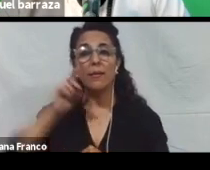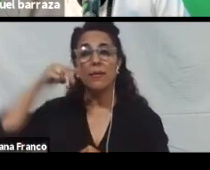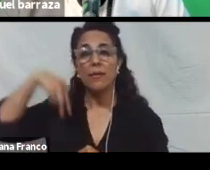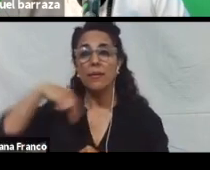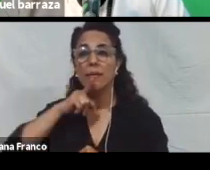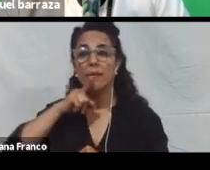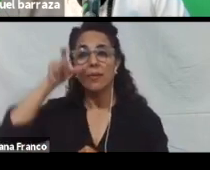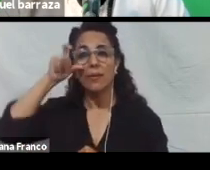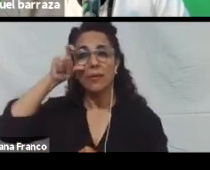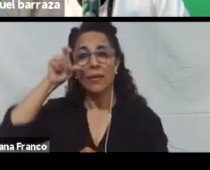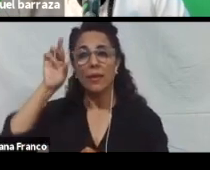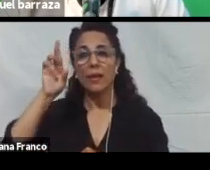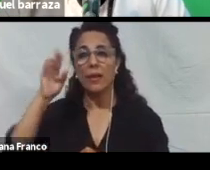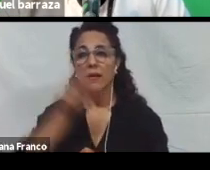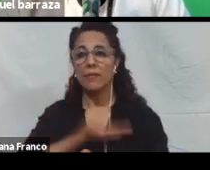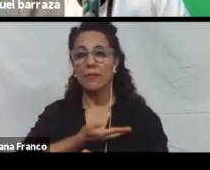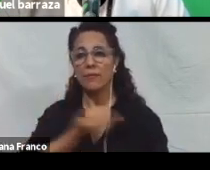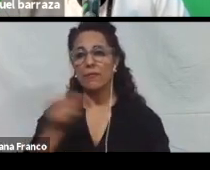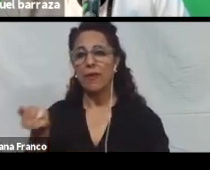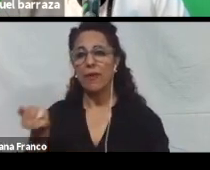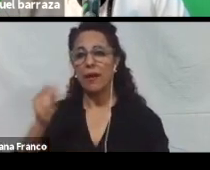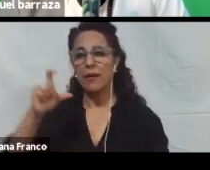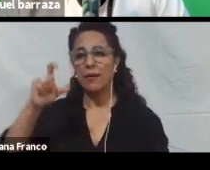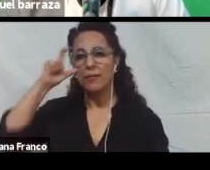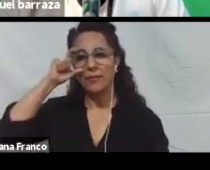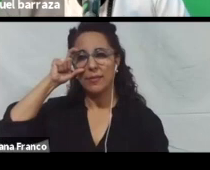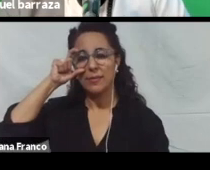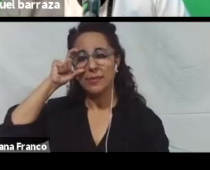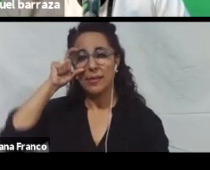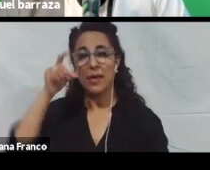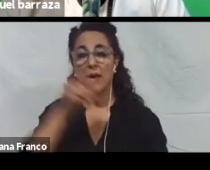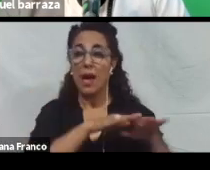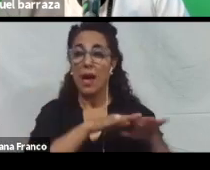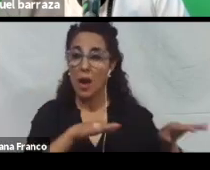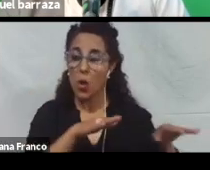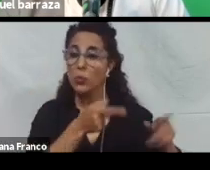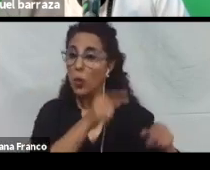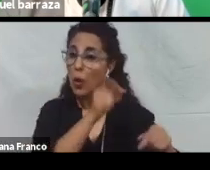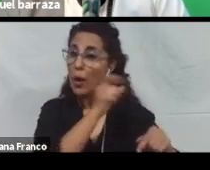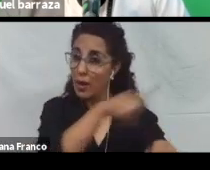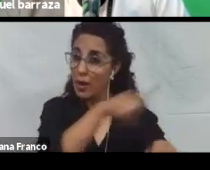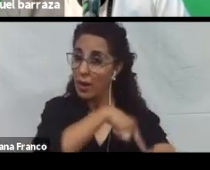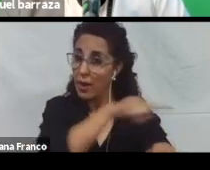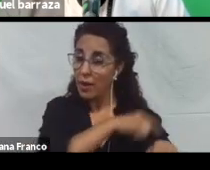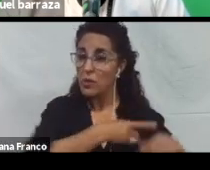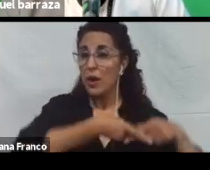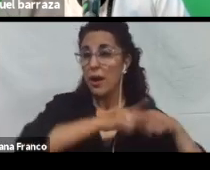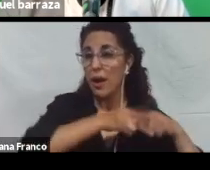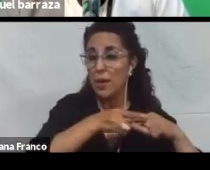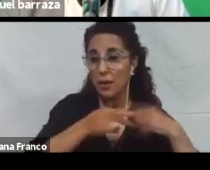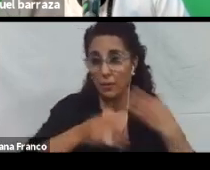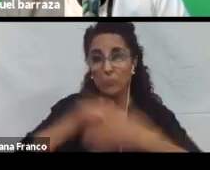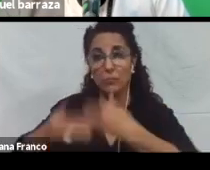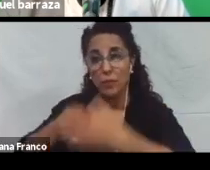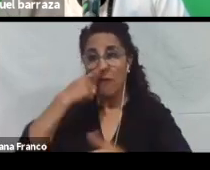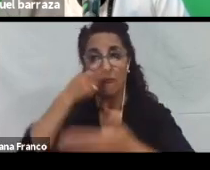administradores del curso que van a estar manejando esta herramienta. Entonces, como administrador yo tengo que ver que el contenido final